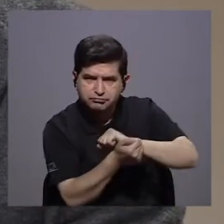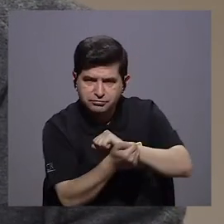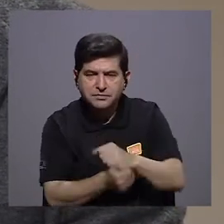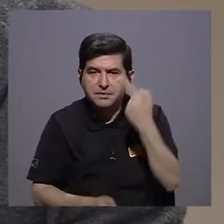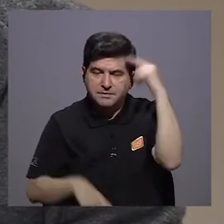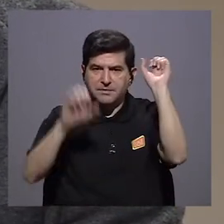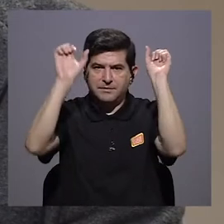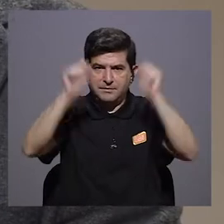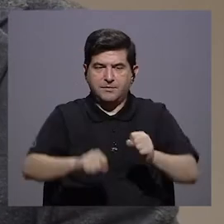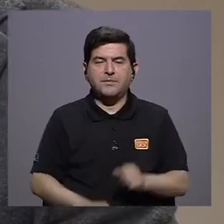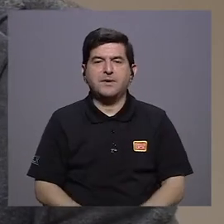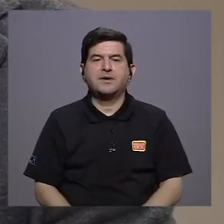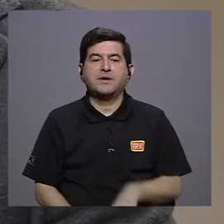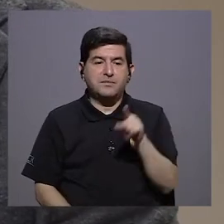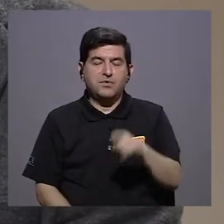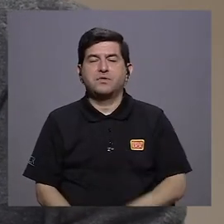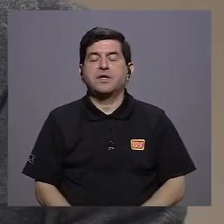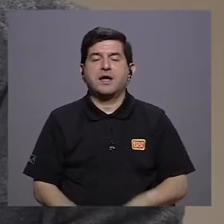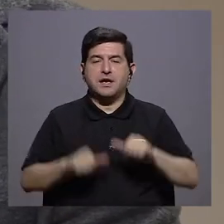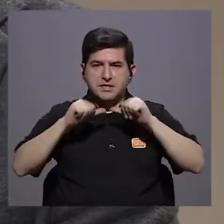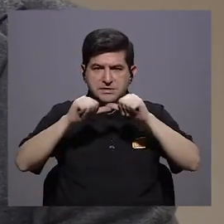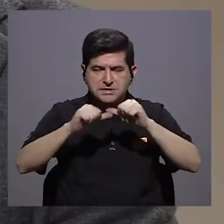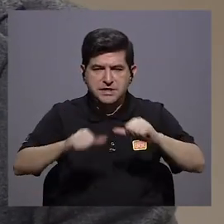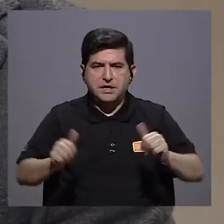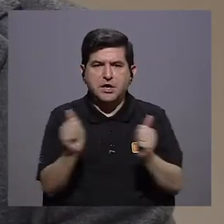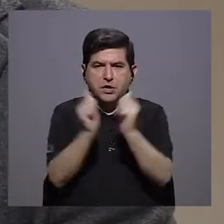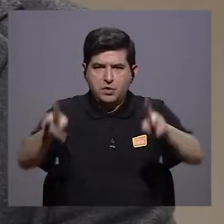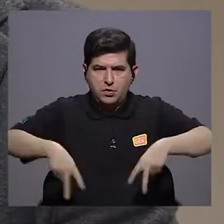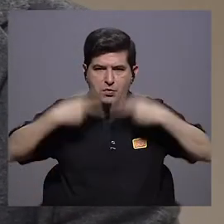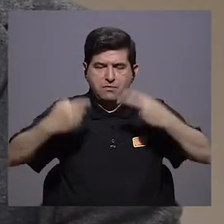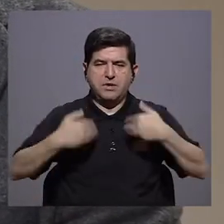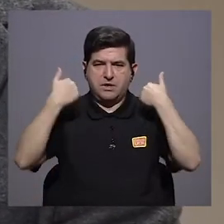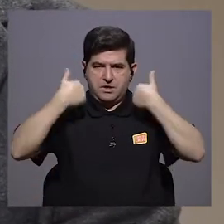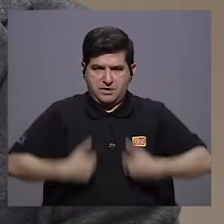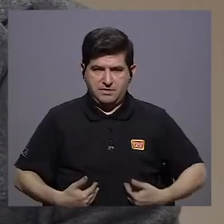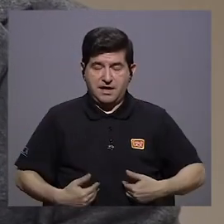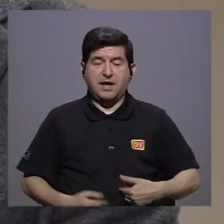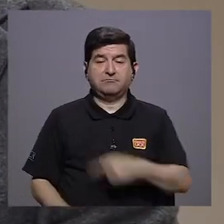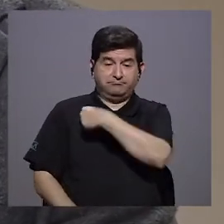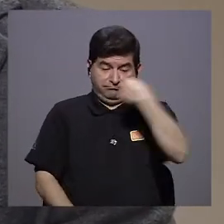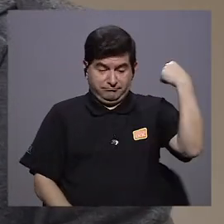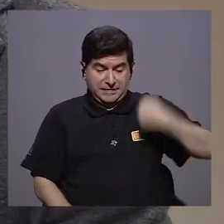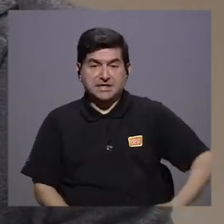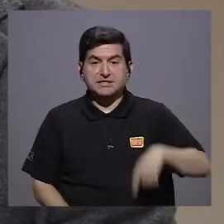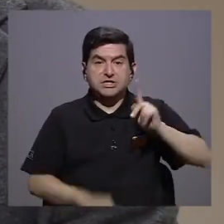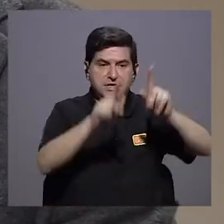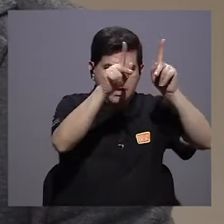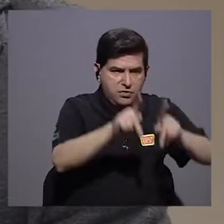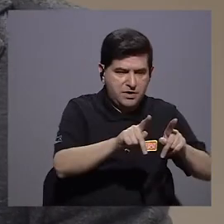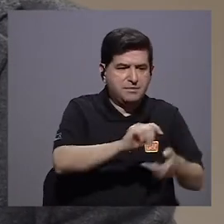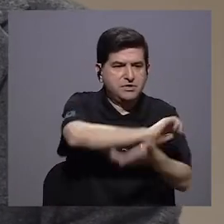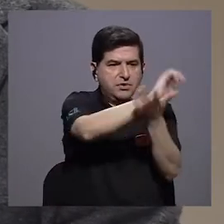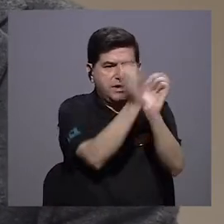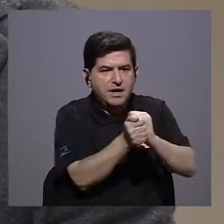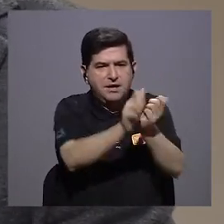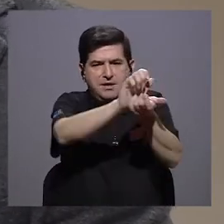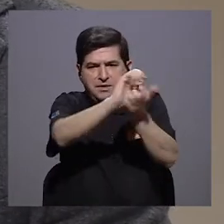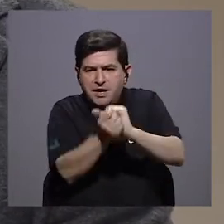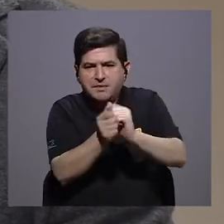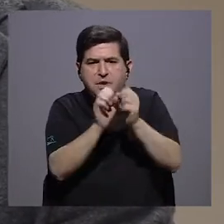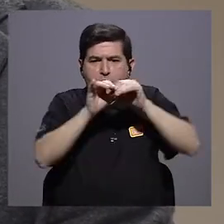para poder sobrevivir en humanos. Y es a partir de ahí, en China, donde de una persona brinca a otra y